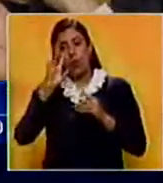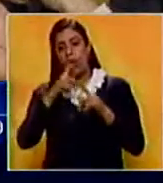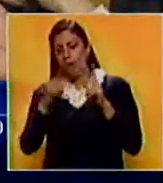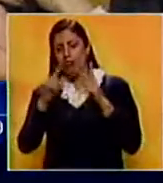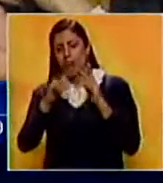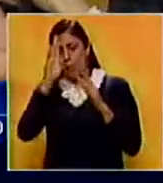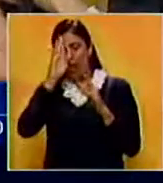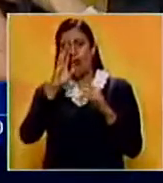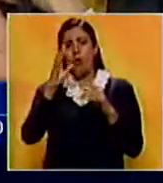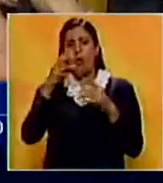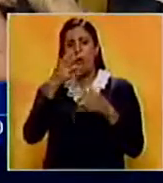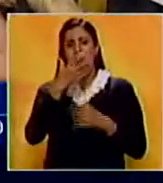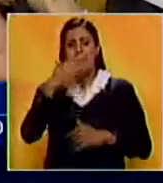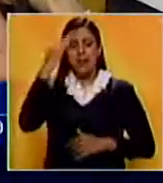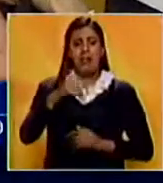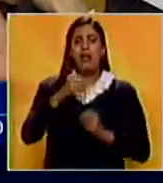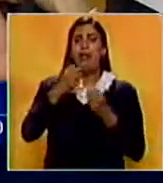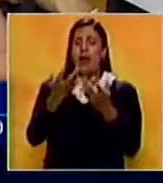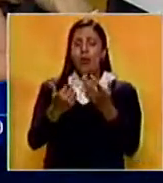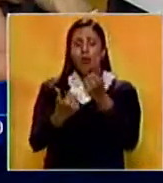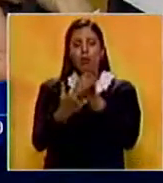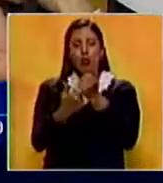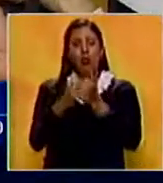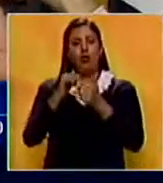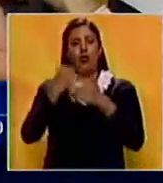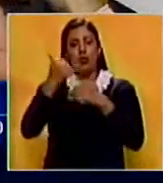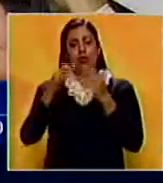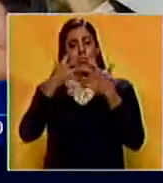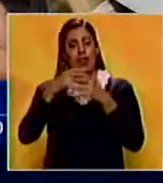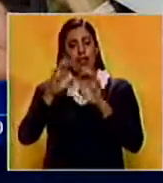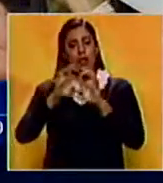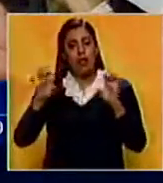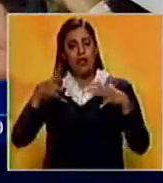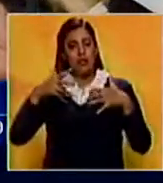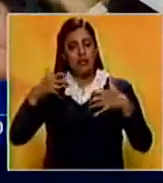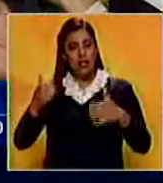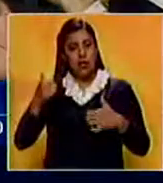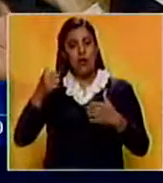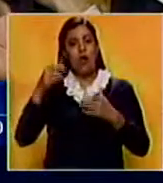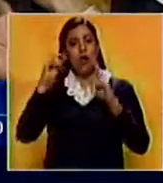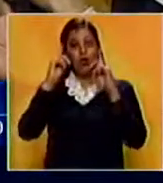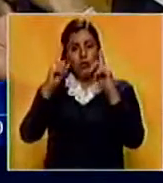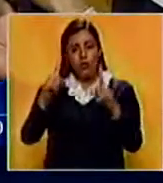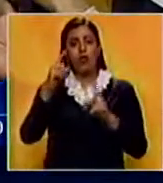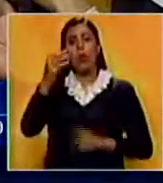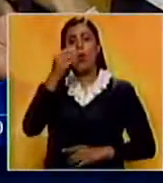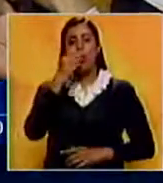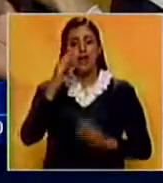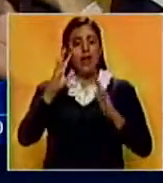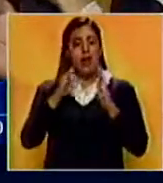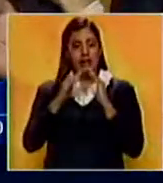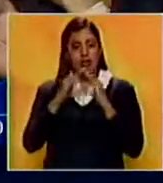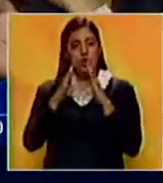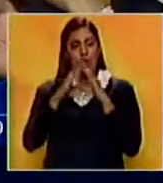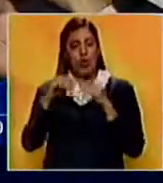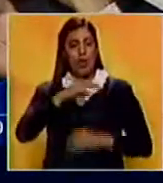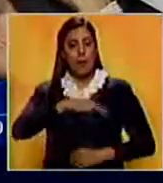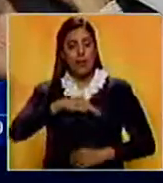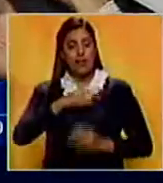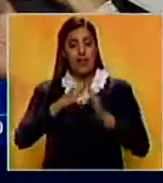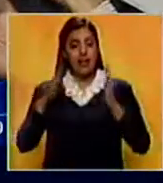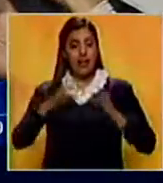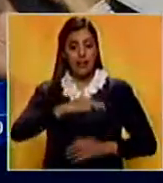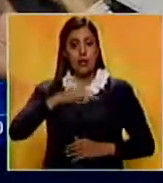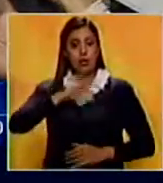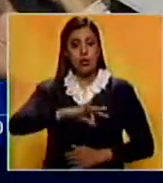y se van a traducir en proyectos productivos, en educación, en salud, en vialidad, en alimentación, en vivienda, en las misiones y